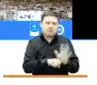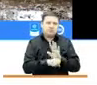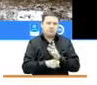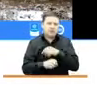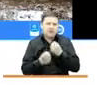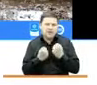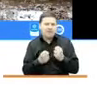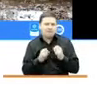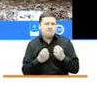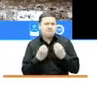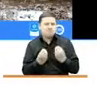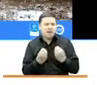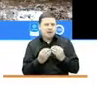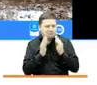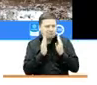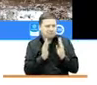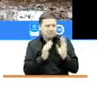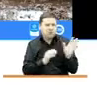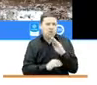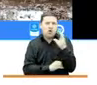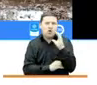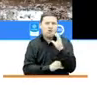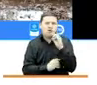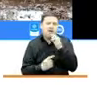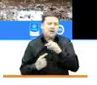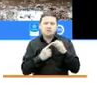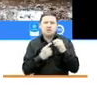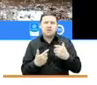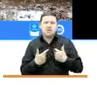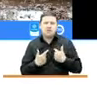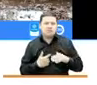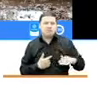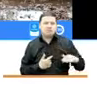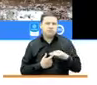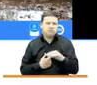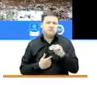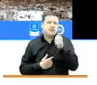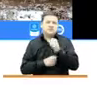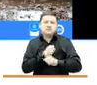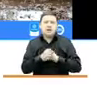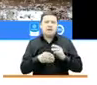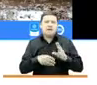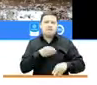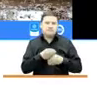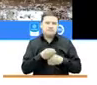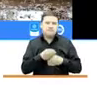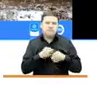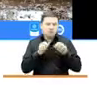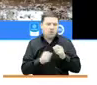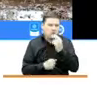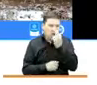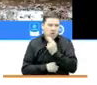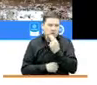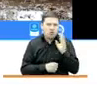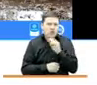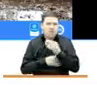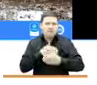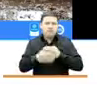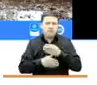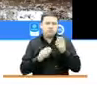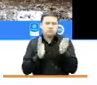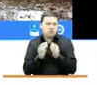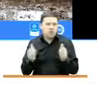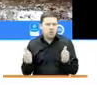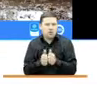esfuerzo para que los colombianos, especialmente las víctimas, tuvieran 10 años más para poder cumplir todo el proceso de